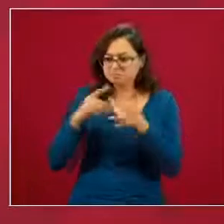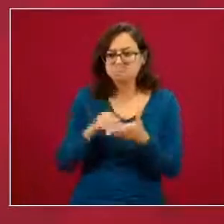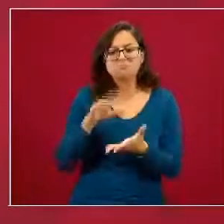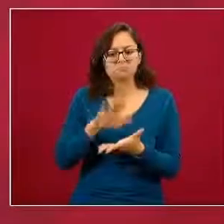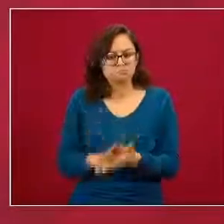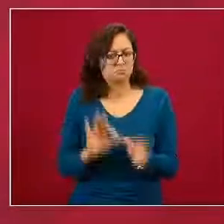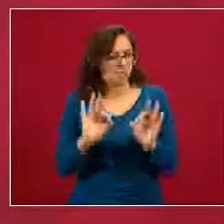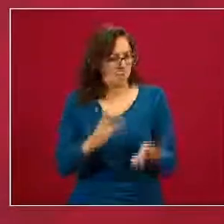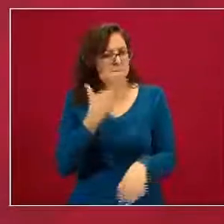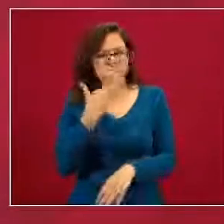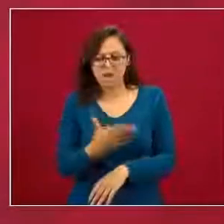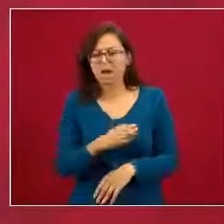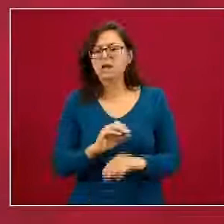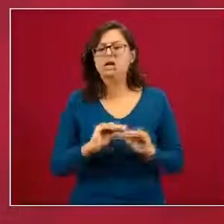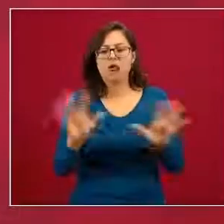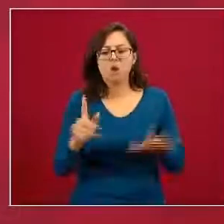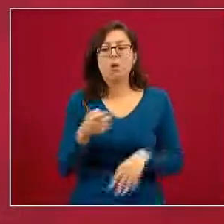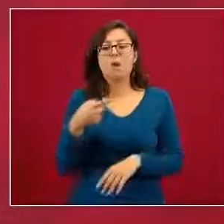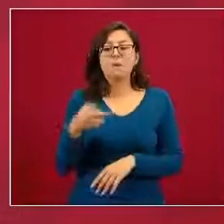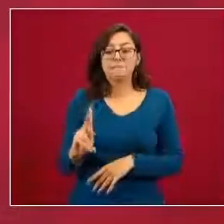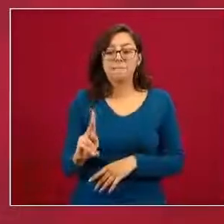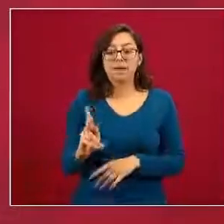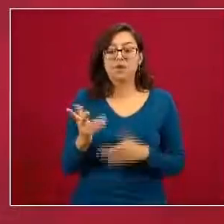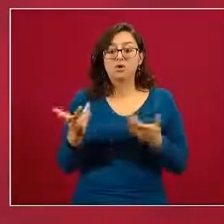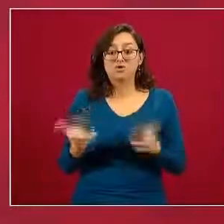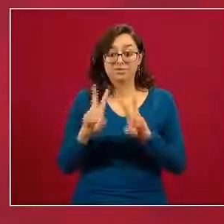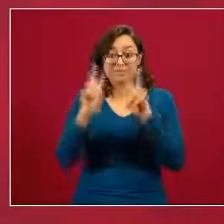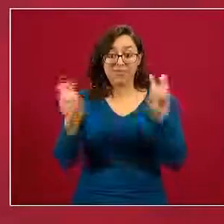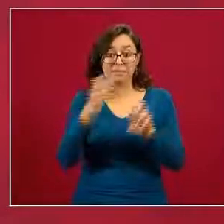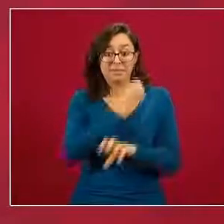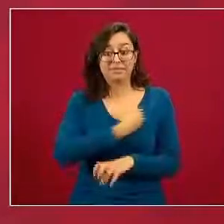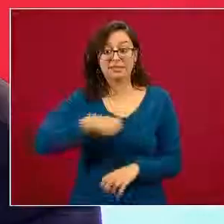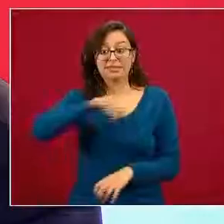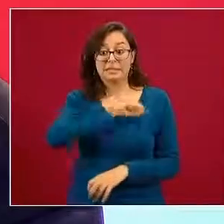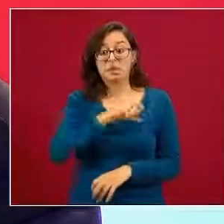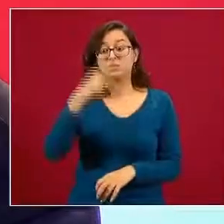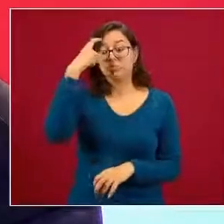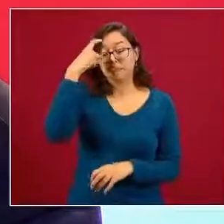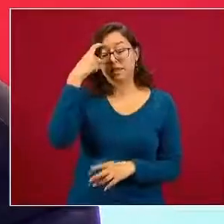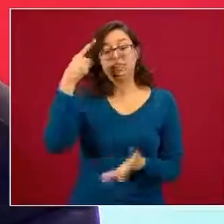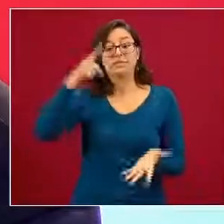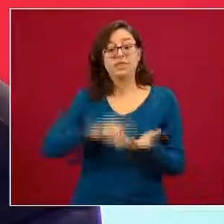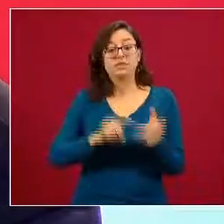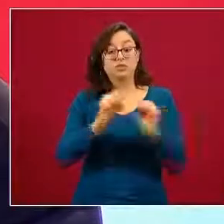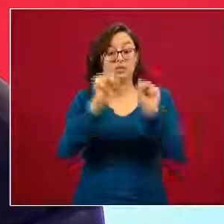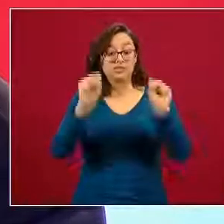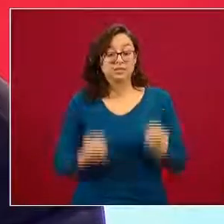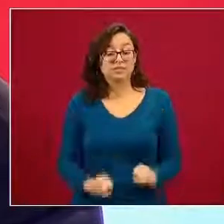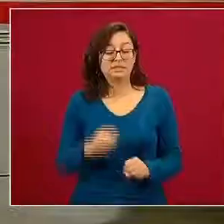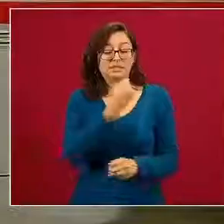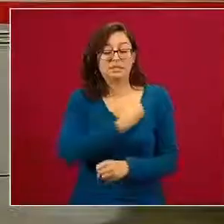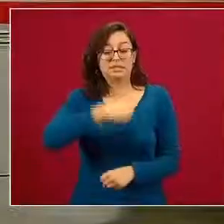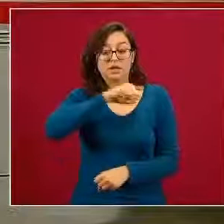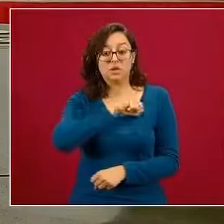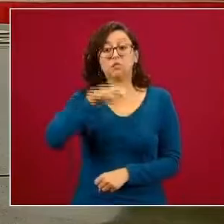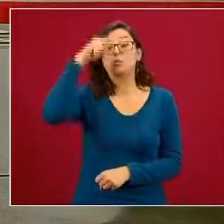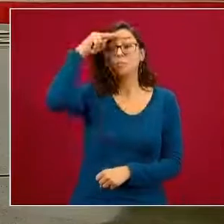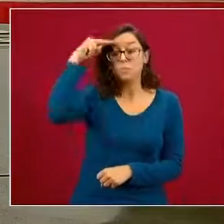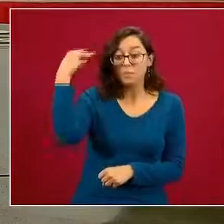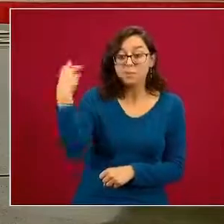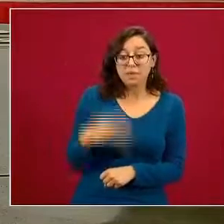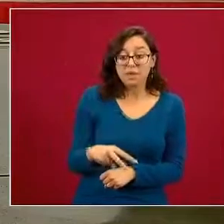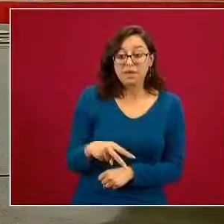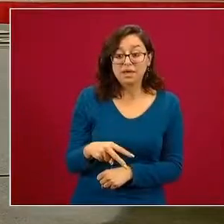que quede muy claro las áreas de salud mental en el Sistema Nacional de Salud Mexicano son un ejemplo